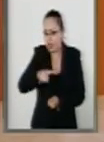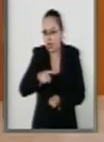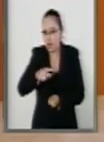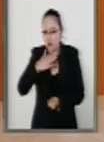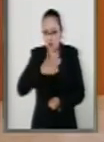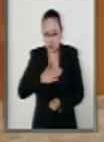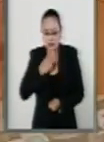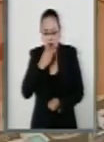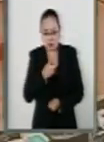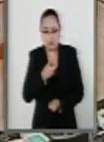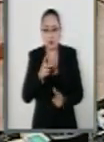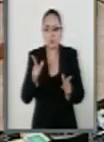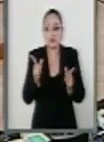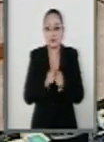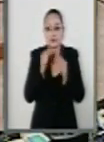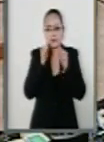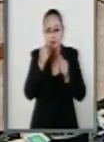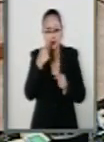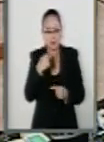es cuanto muchas gracias por su atención la justicia